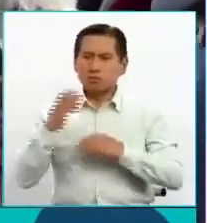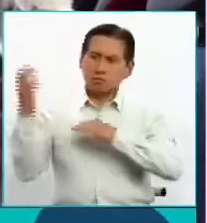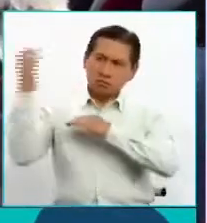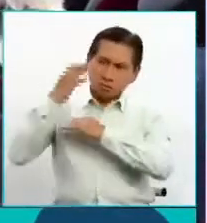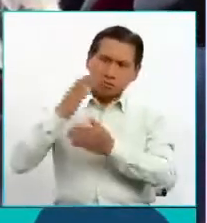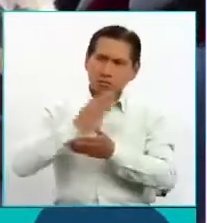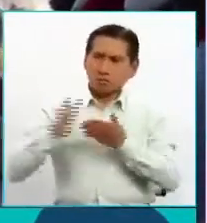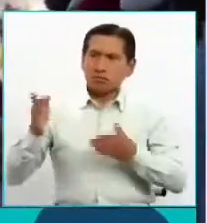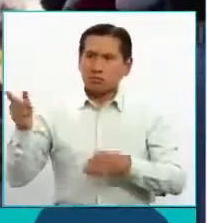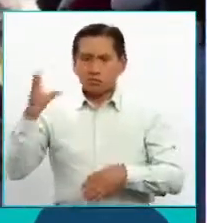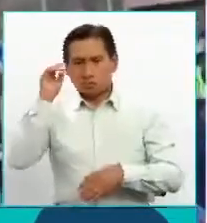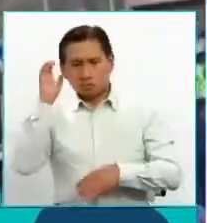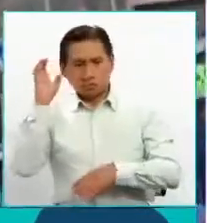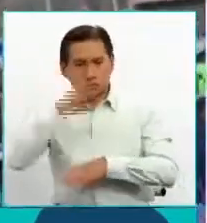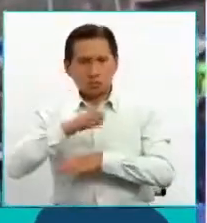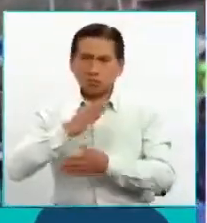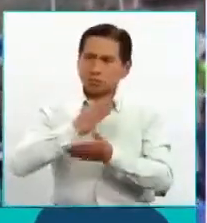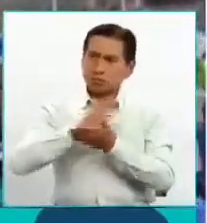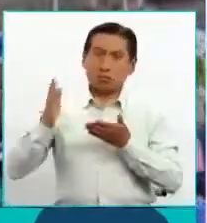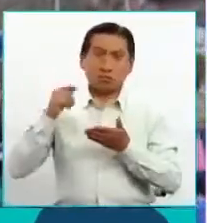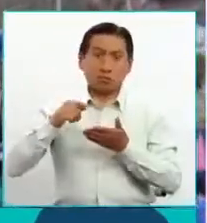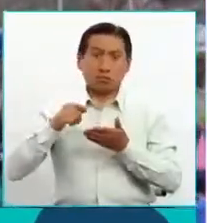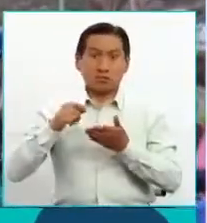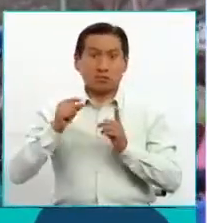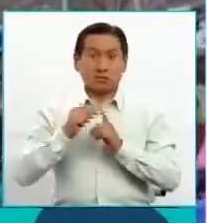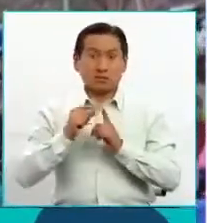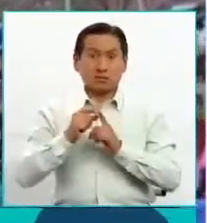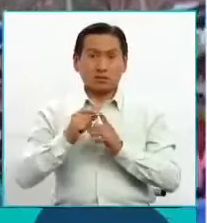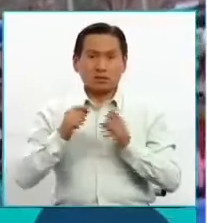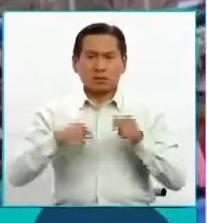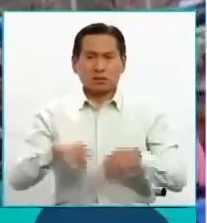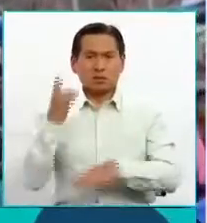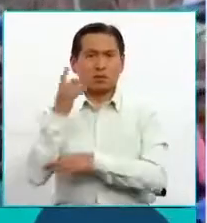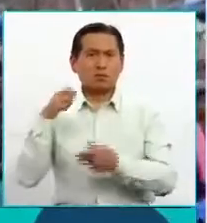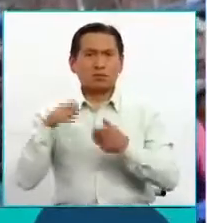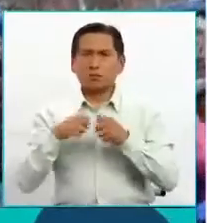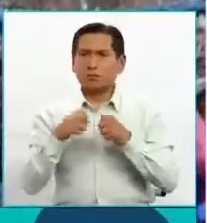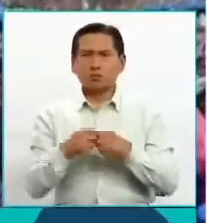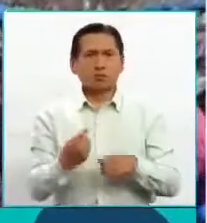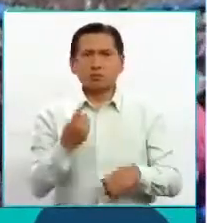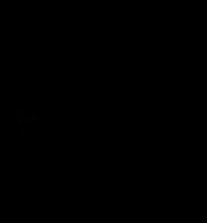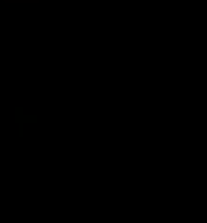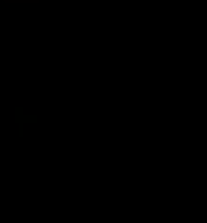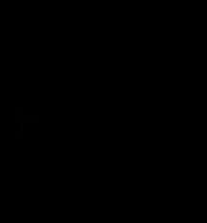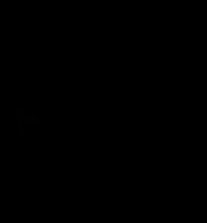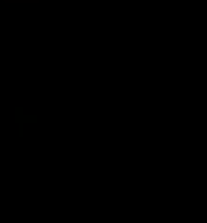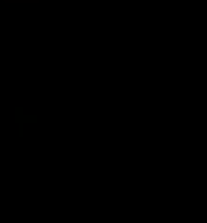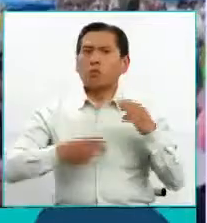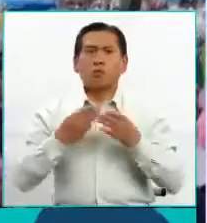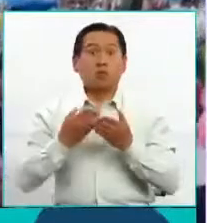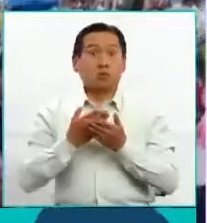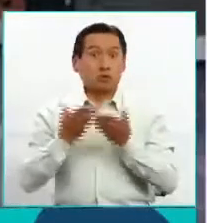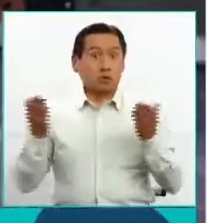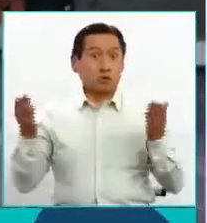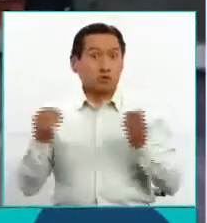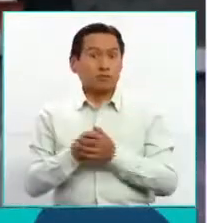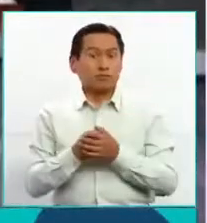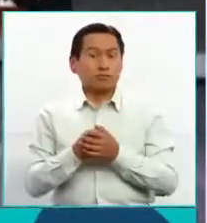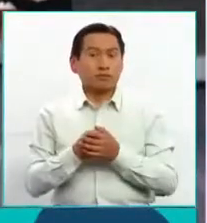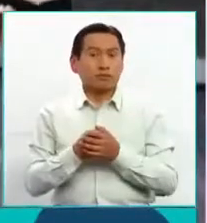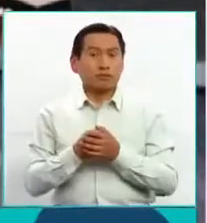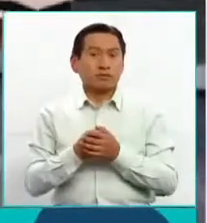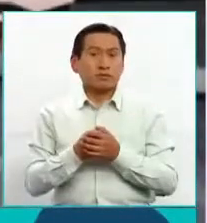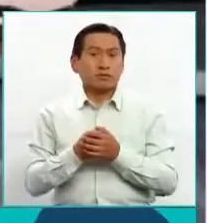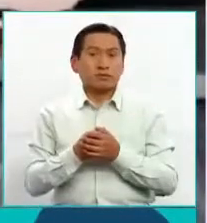despatriarcalización, no solamente es problema de Bolivia, es problema del mundo. Porque todavía